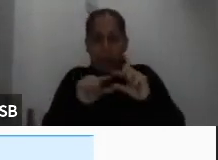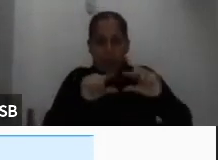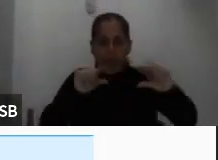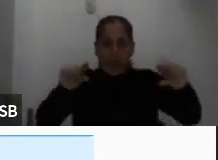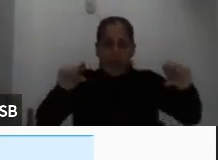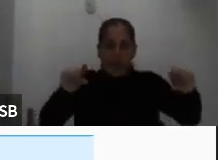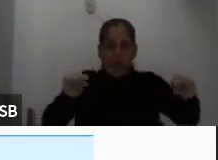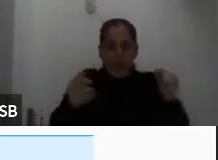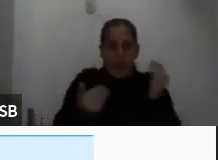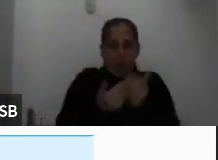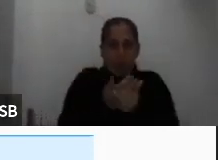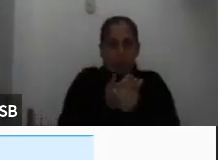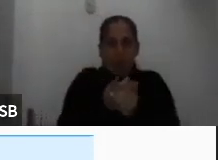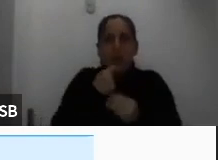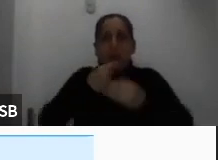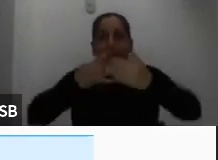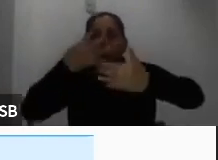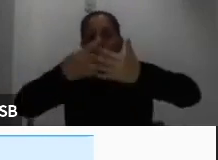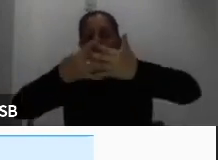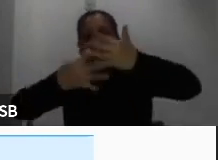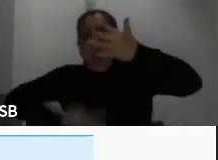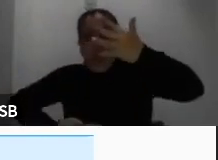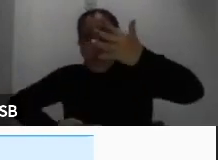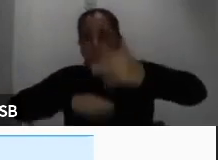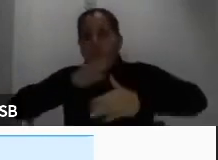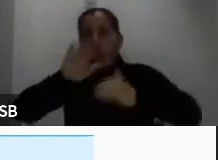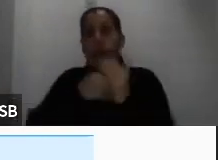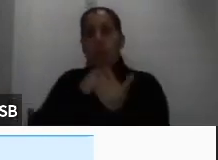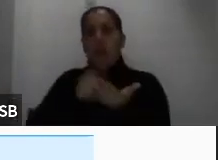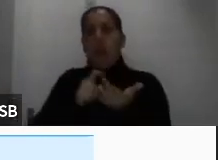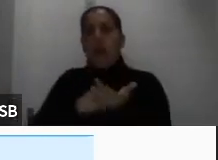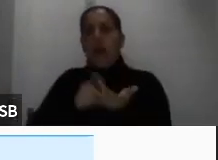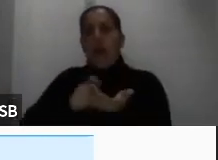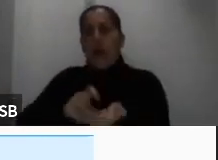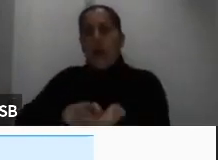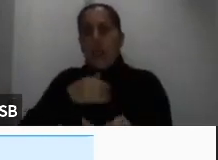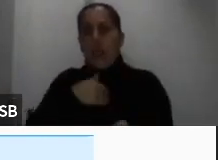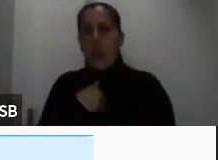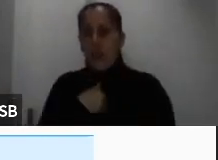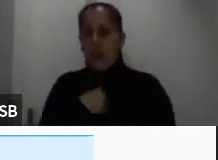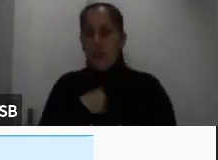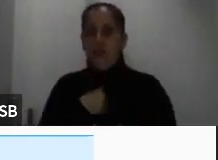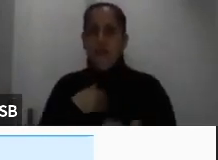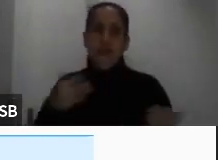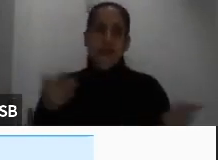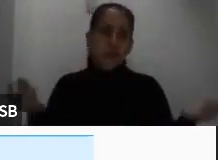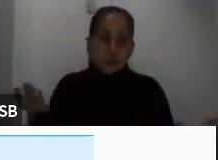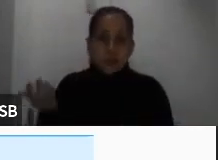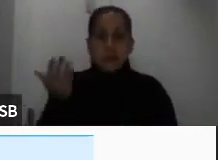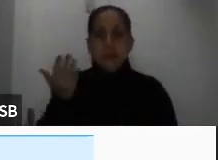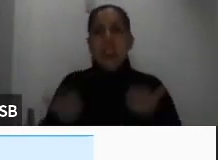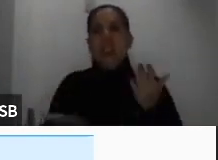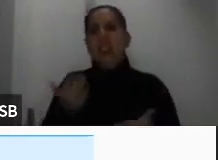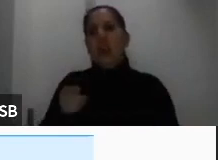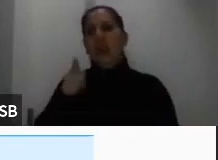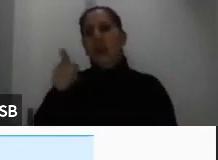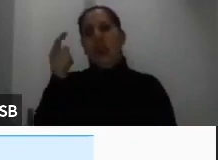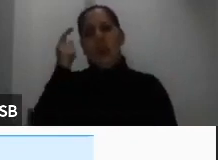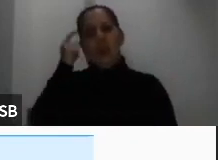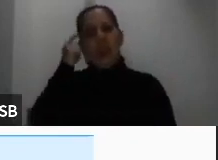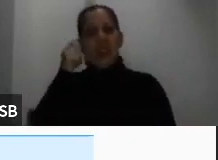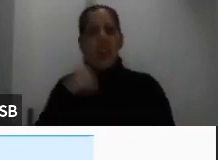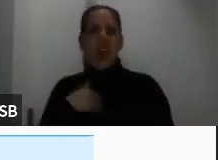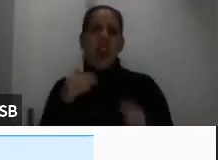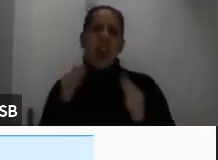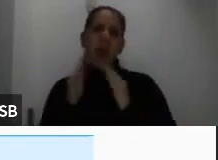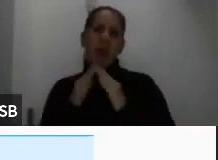ir diciendo todas las deudas que existen. Si ustedes tal vez creían que todavía en su casa la deuda